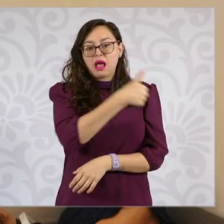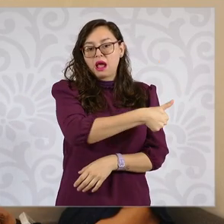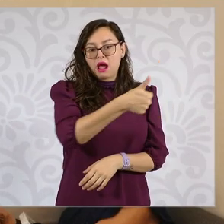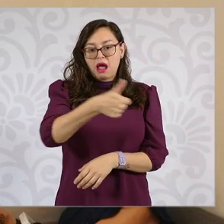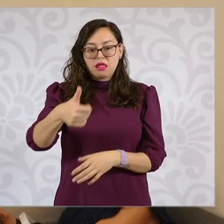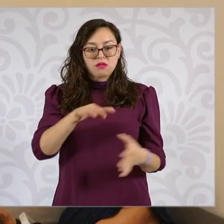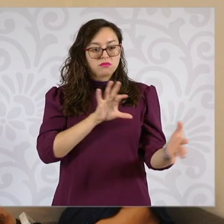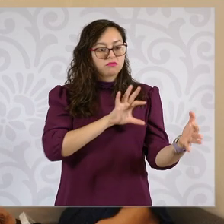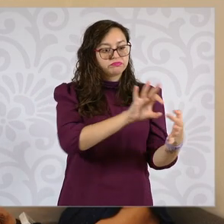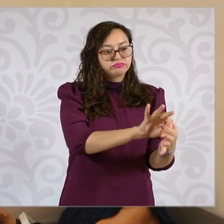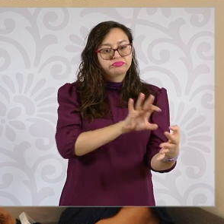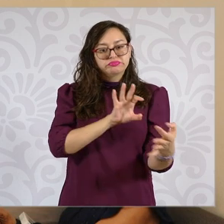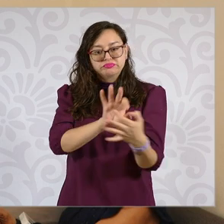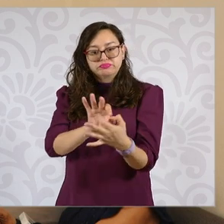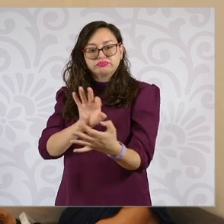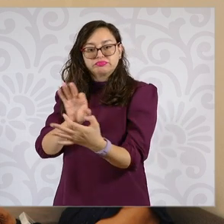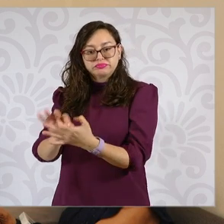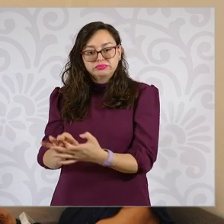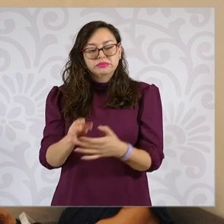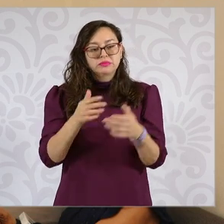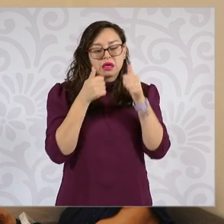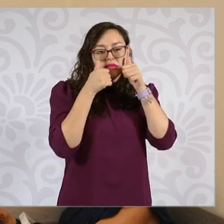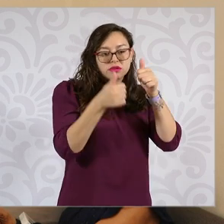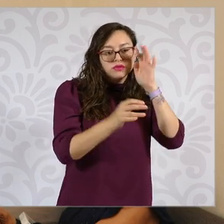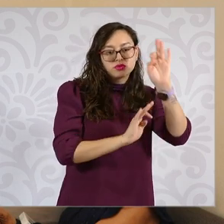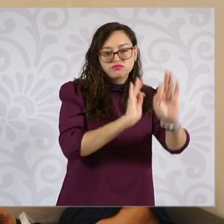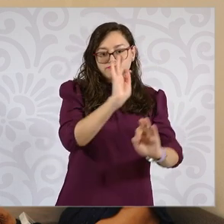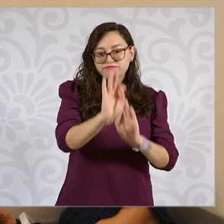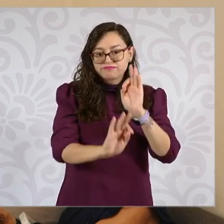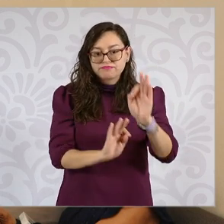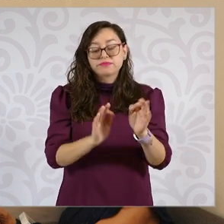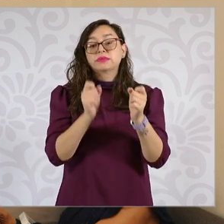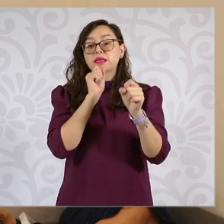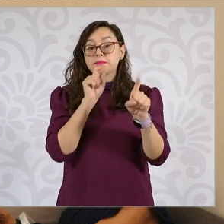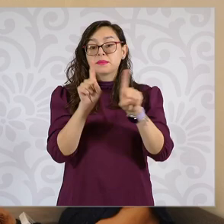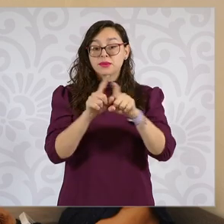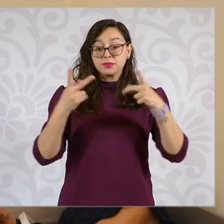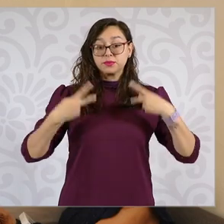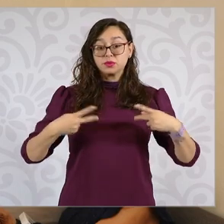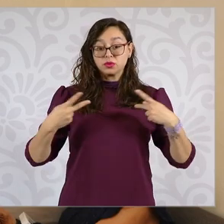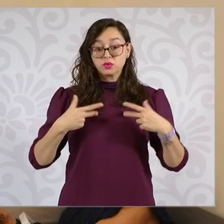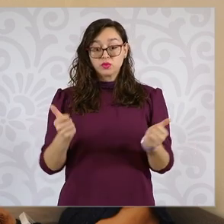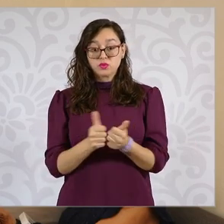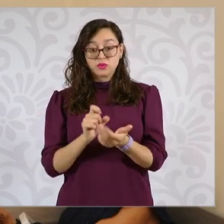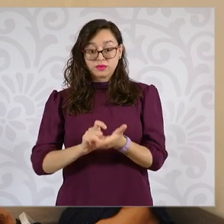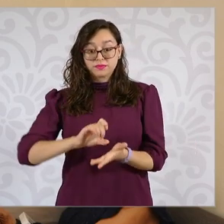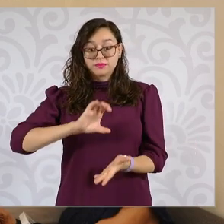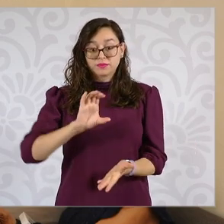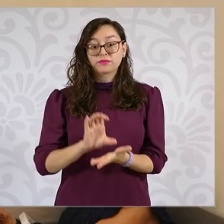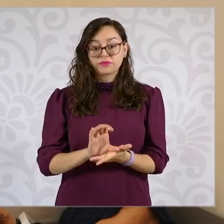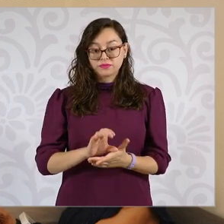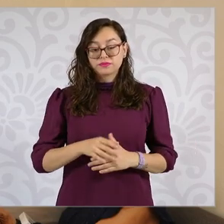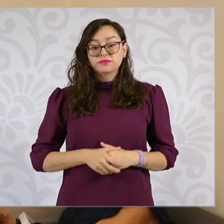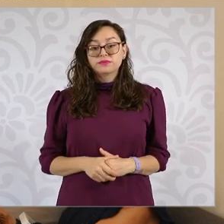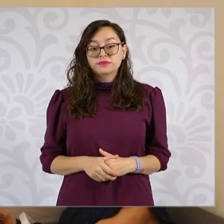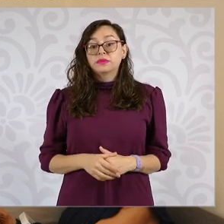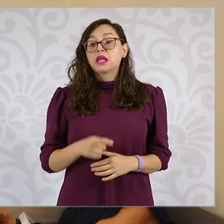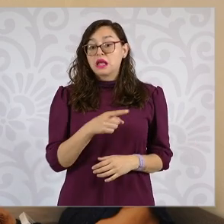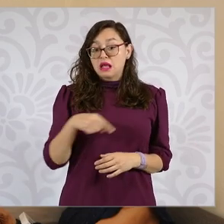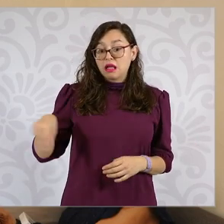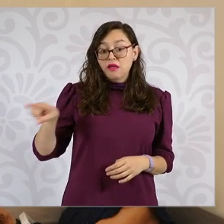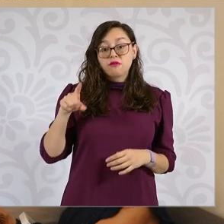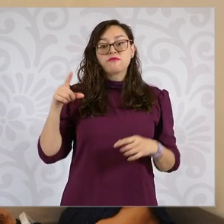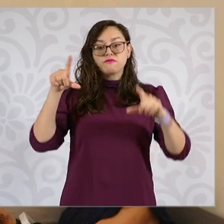adulto mayor, a cada persona con discapacidad. Pues las actividades que van a realizar las enfermeras